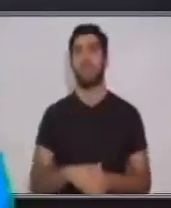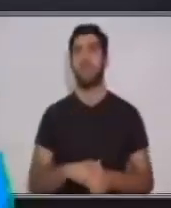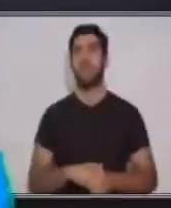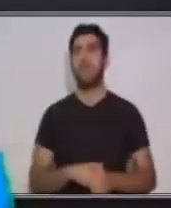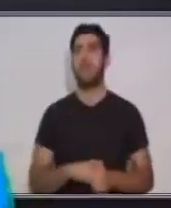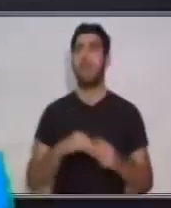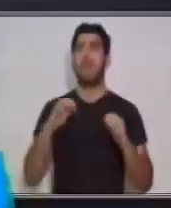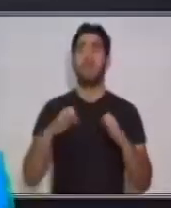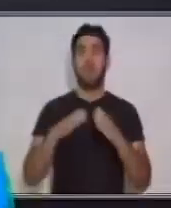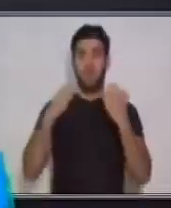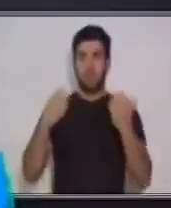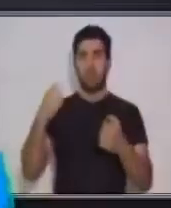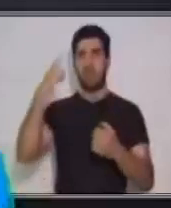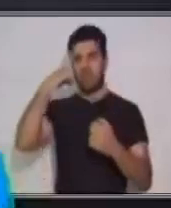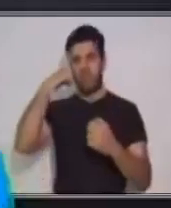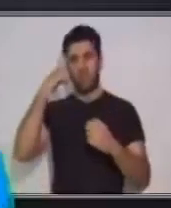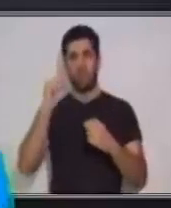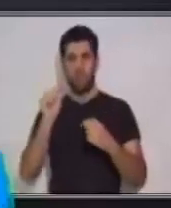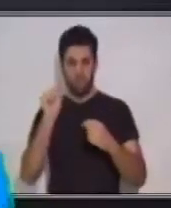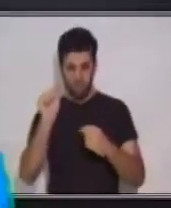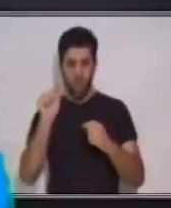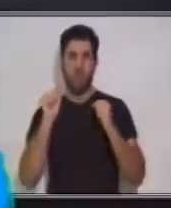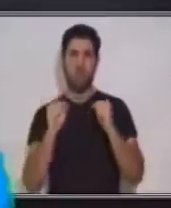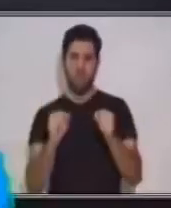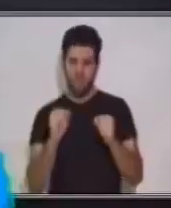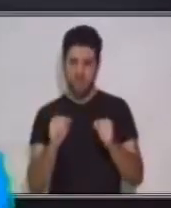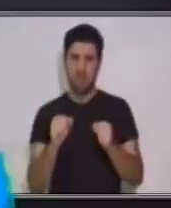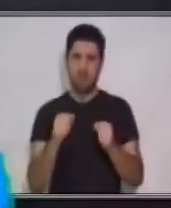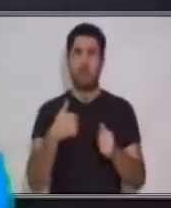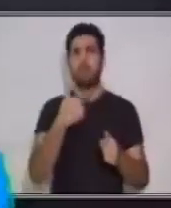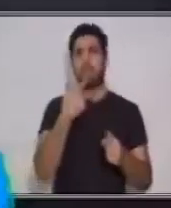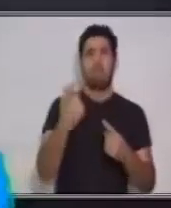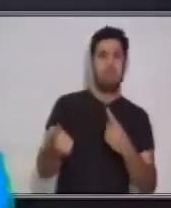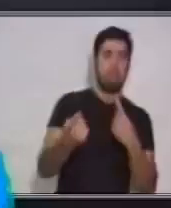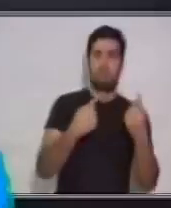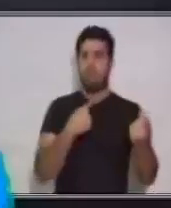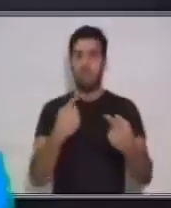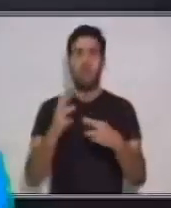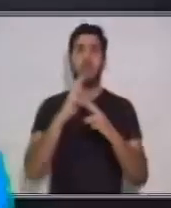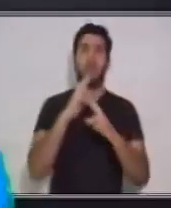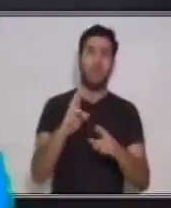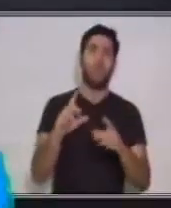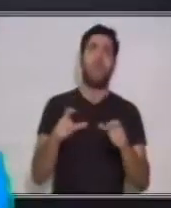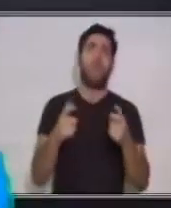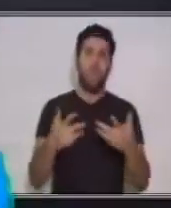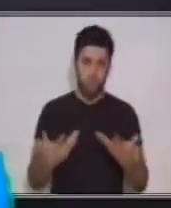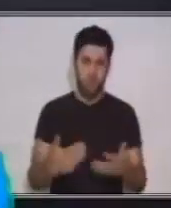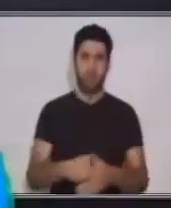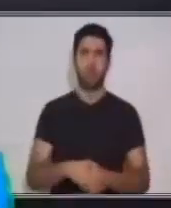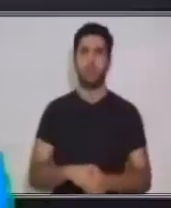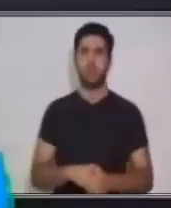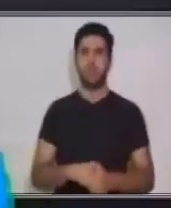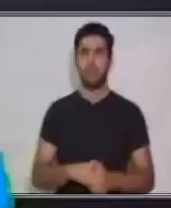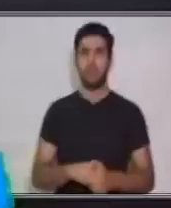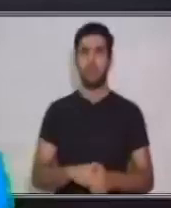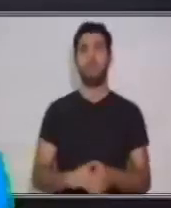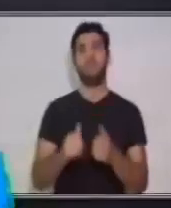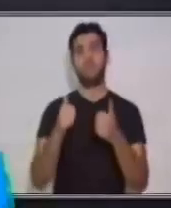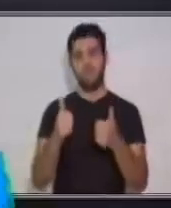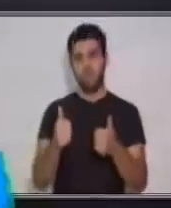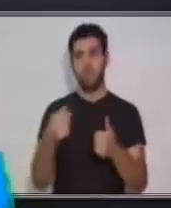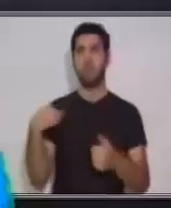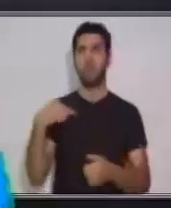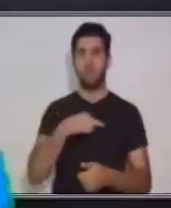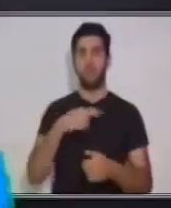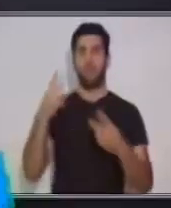Para nuestro cerebro es complicado descifrar si digo amarillo o digo verde, por la instrucción que me dieron. Ahora vamos a jugar